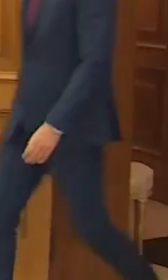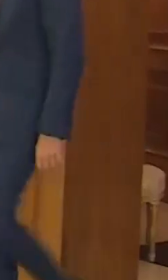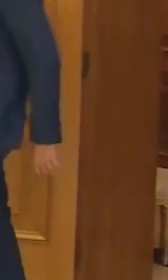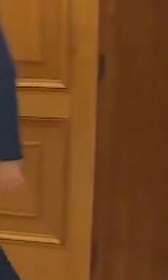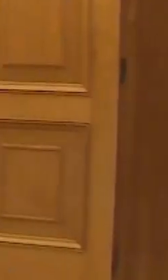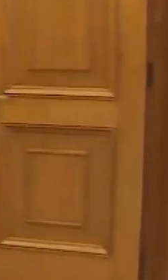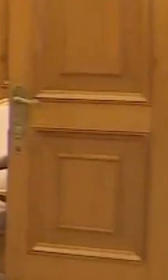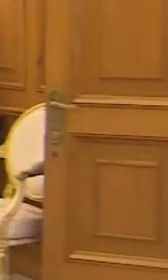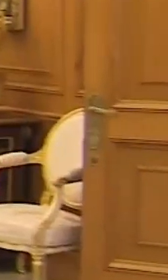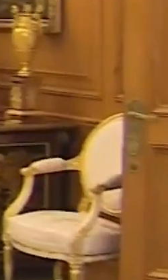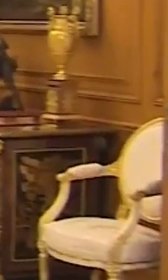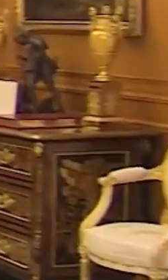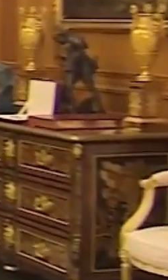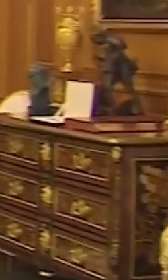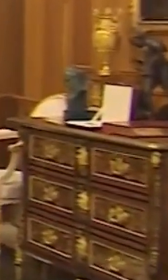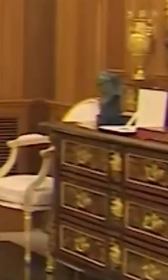Buenos días.